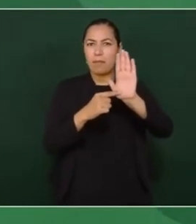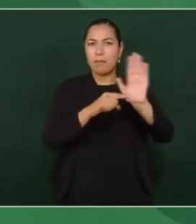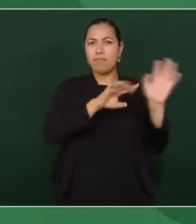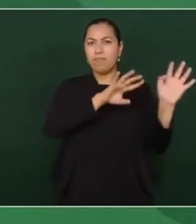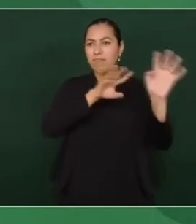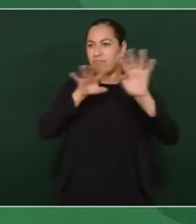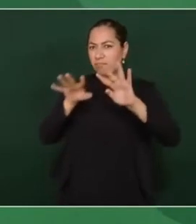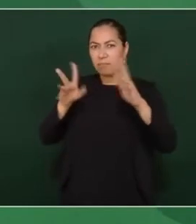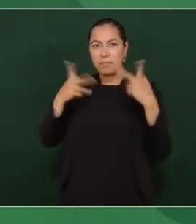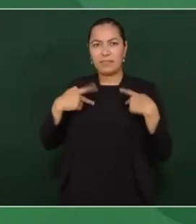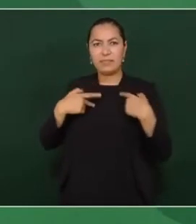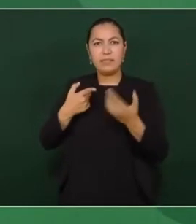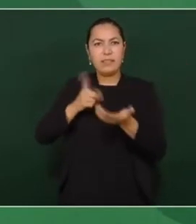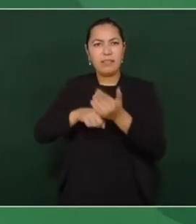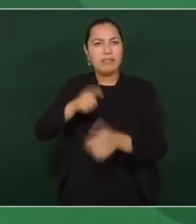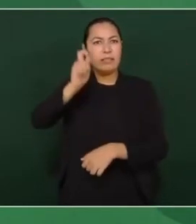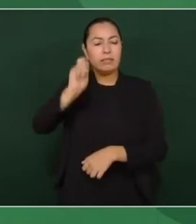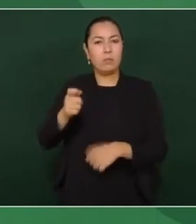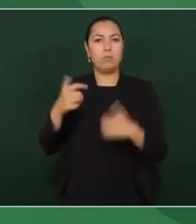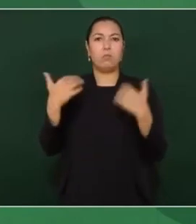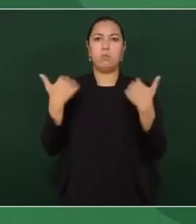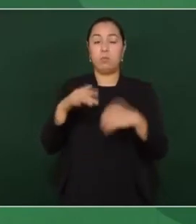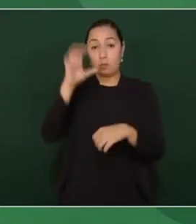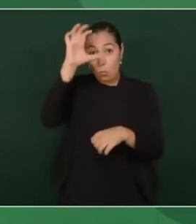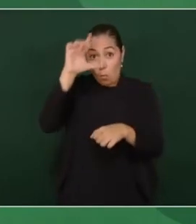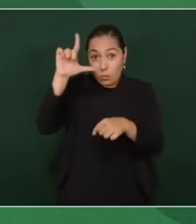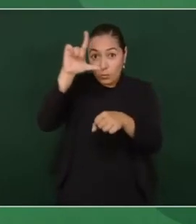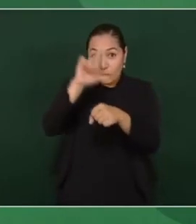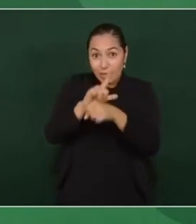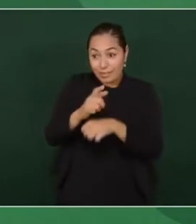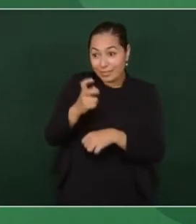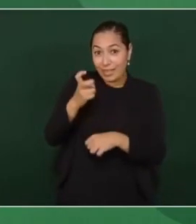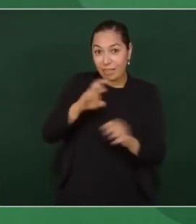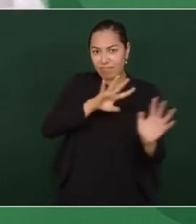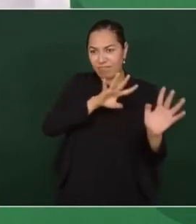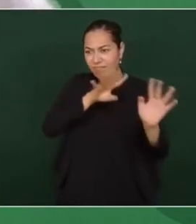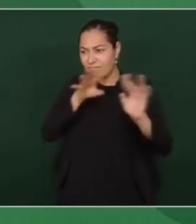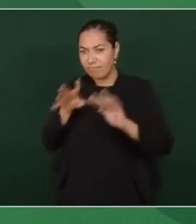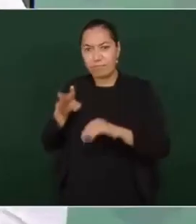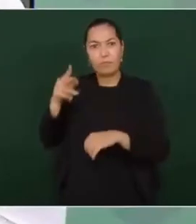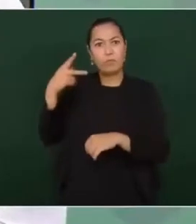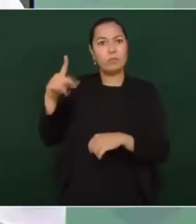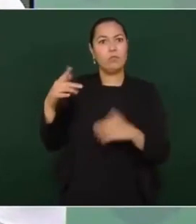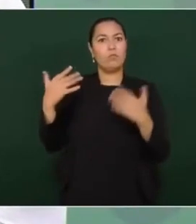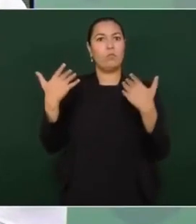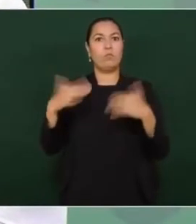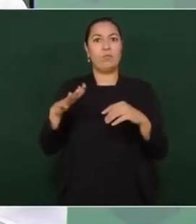cultural de México del país